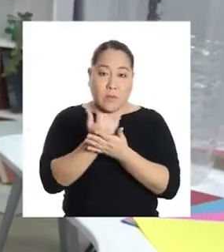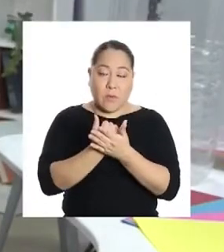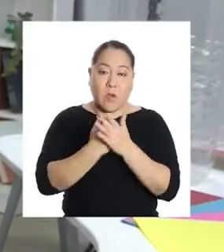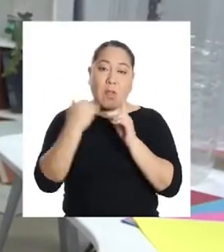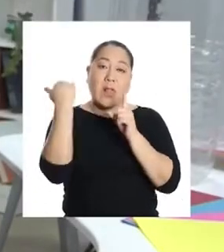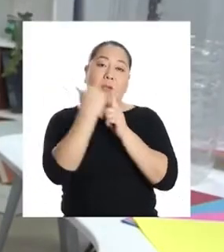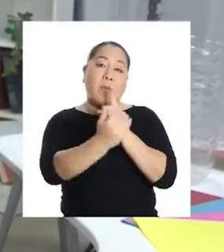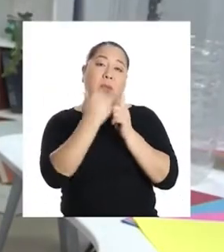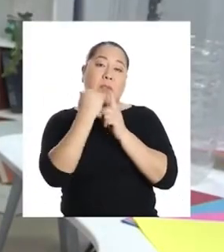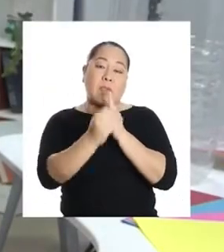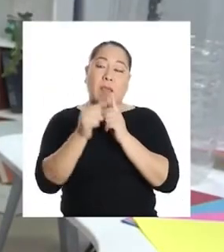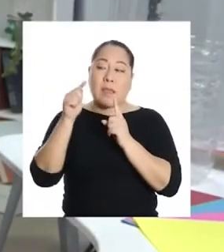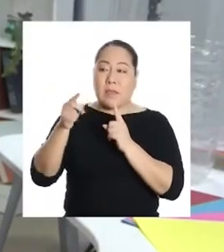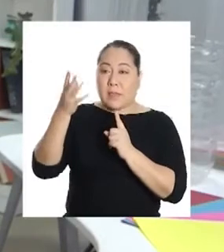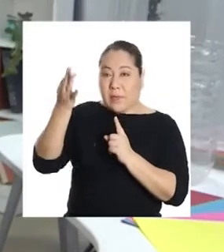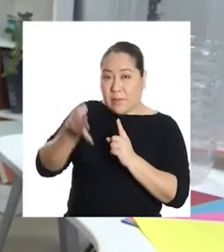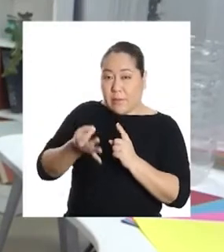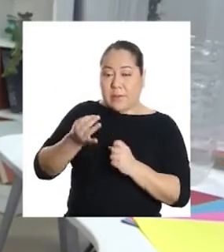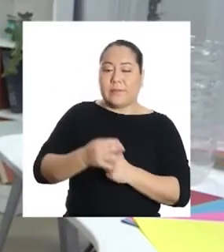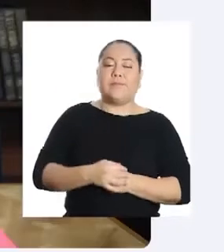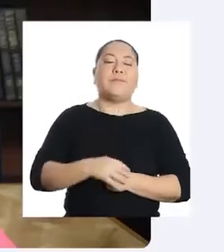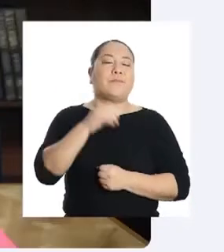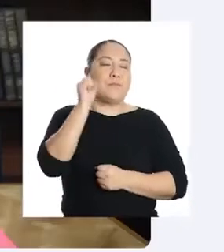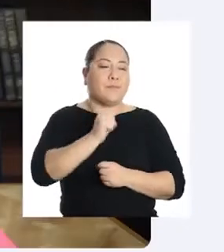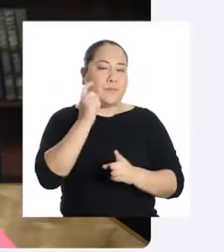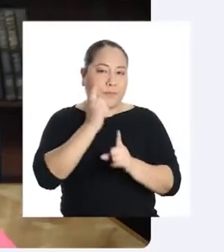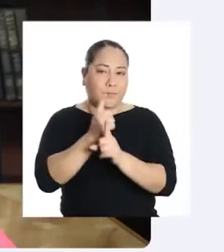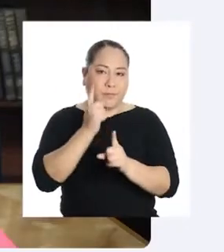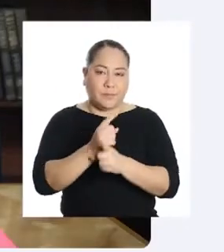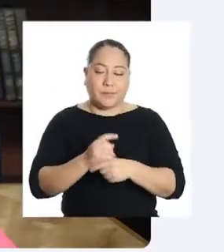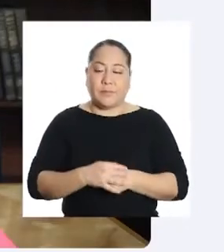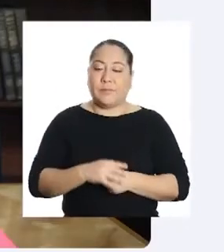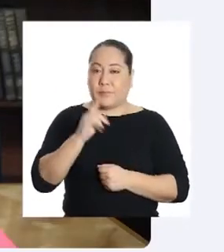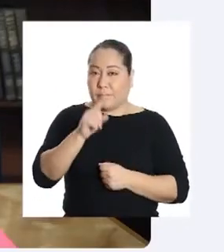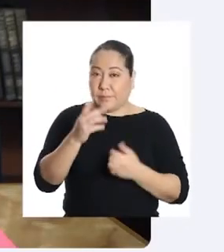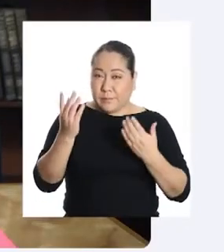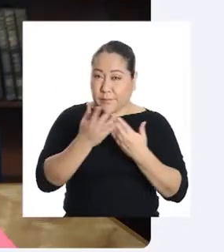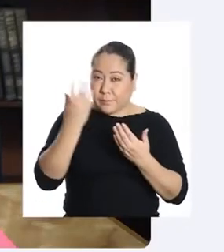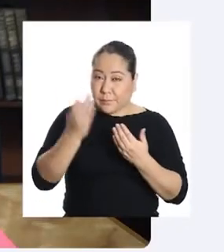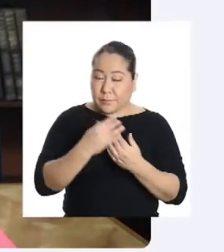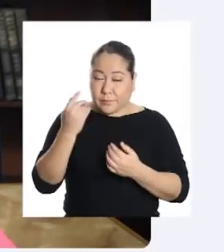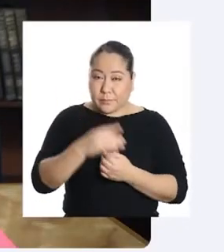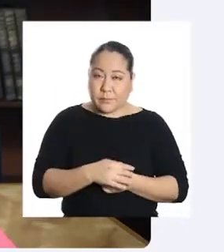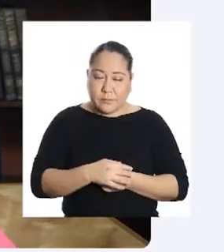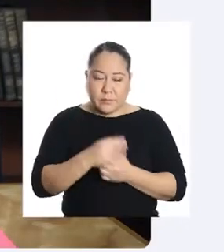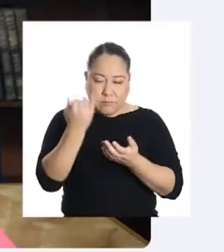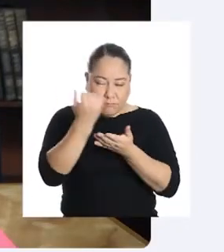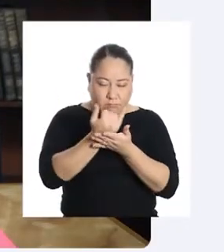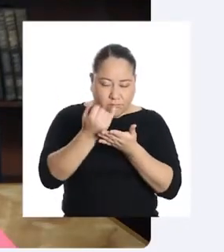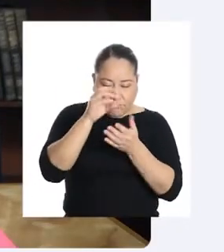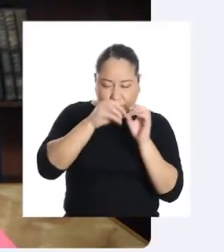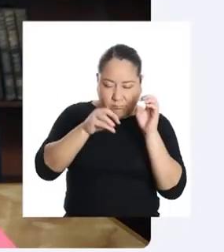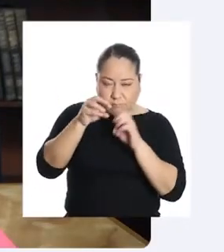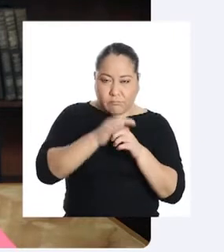nuestro dibujo será la mitad de la medida real. Así es. Para facilitar nuestros cálculos, vamos a